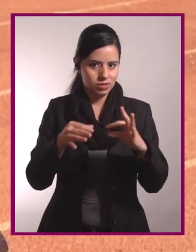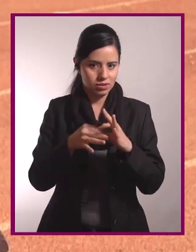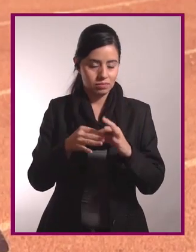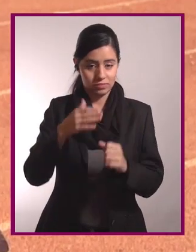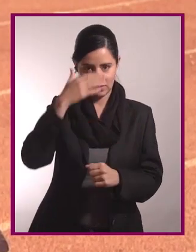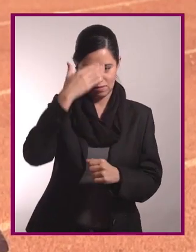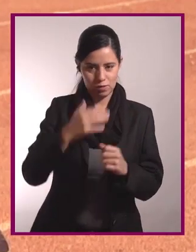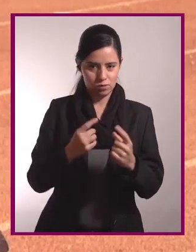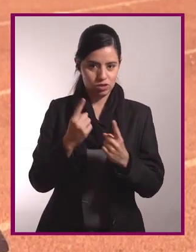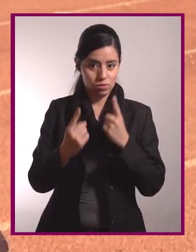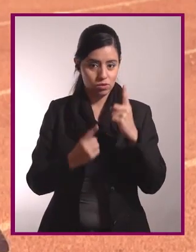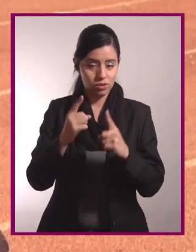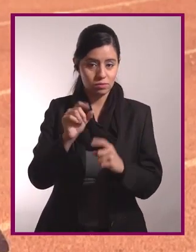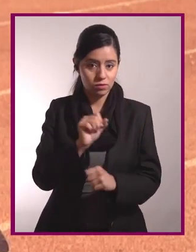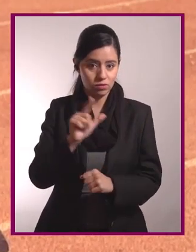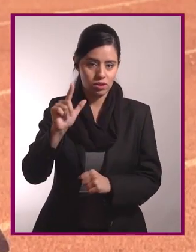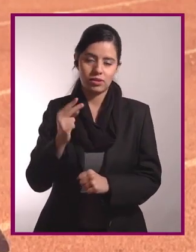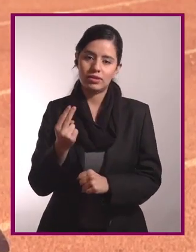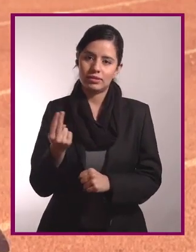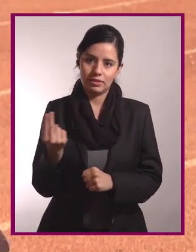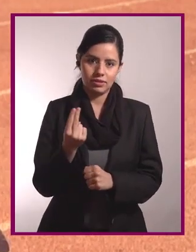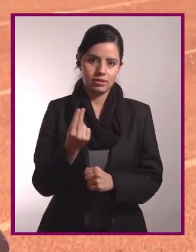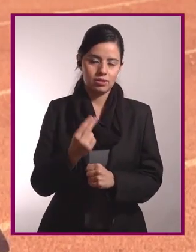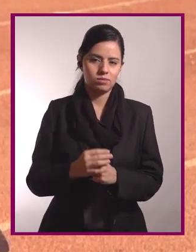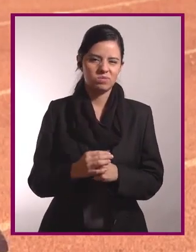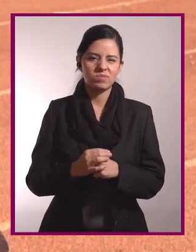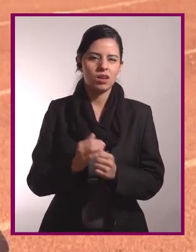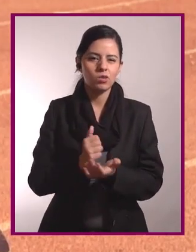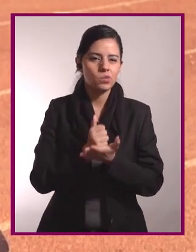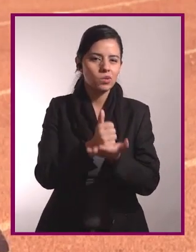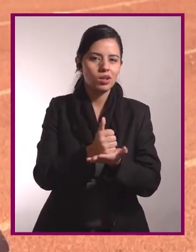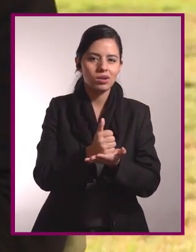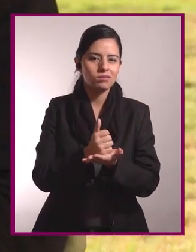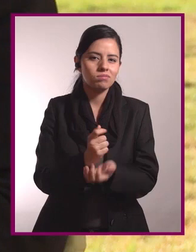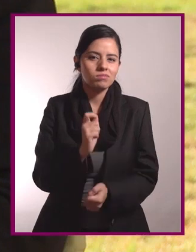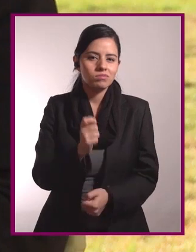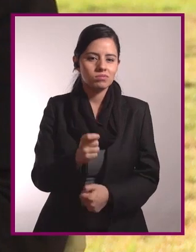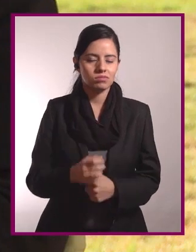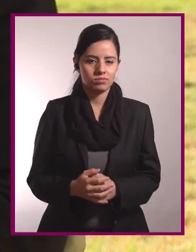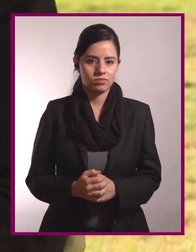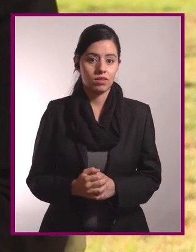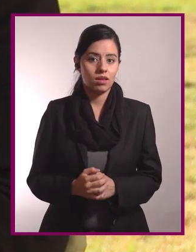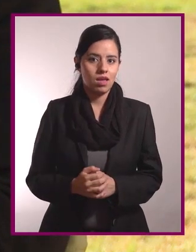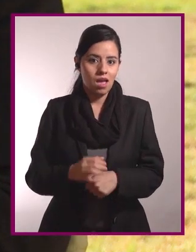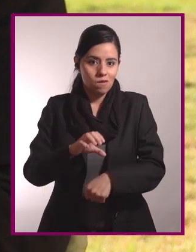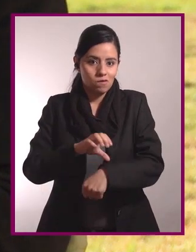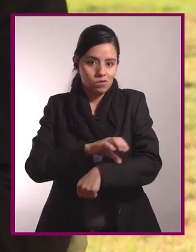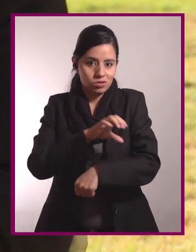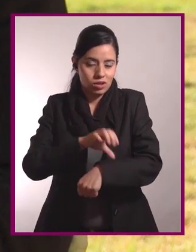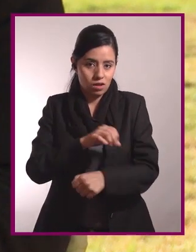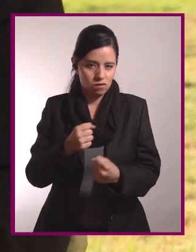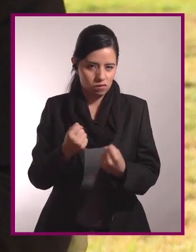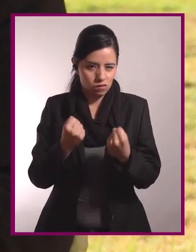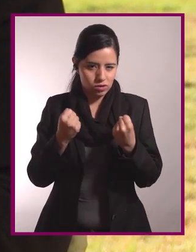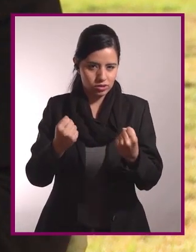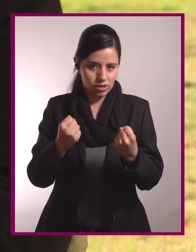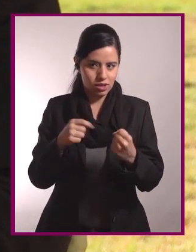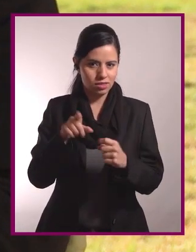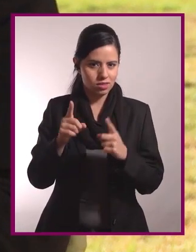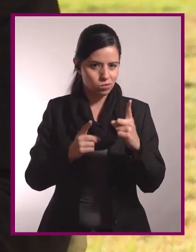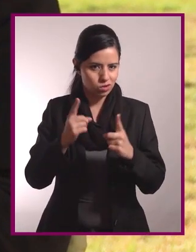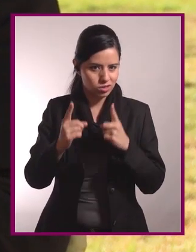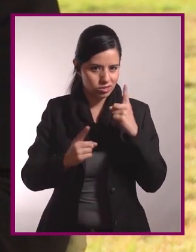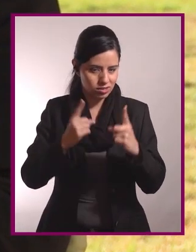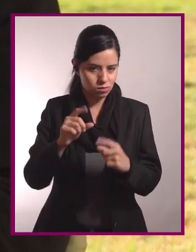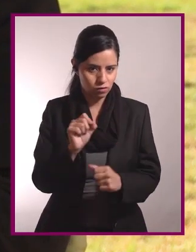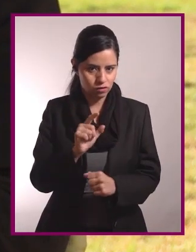deportistas de alto rendimiento la fortaleza muscular es muy necesaria, pero ¿en qué les ayuda? Bueno, la fortaleza y la fuerza en